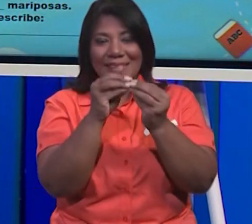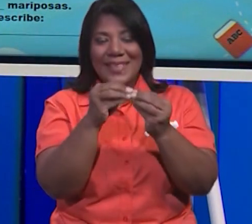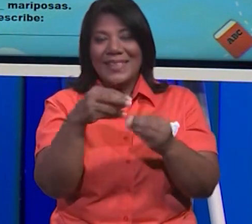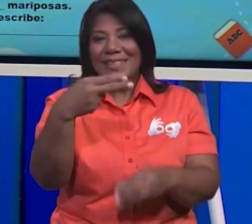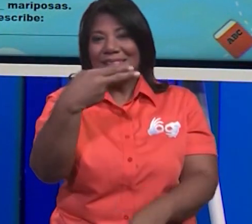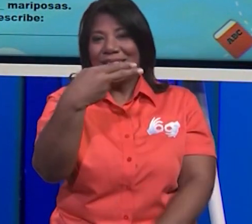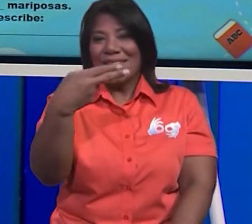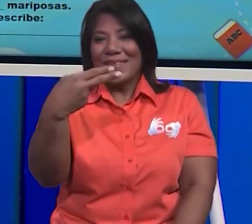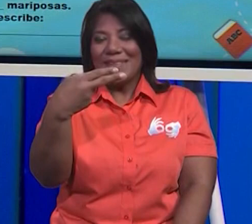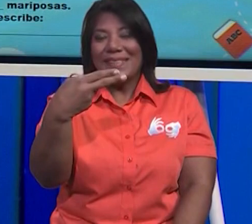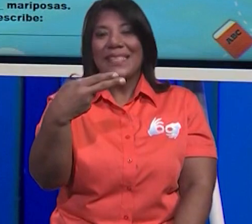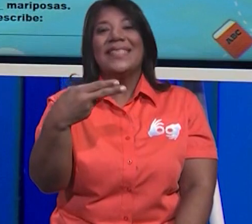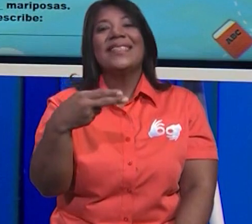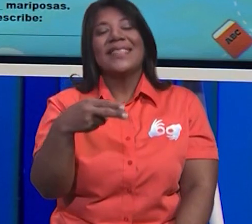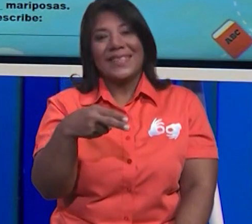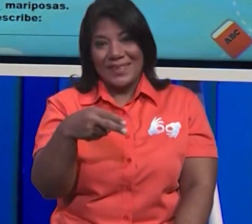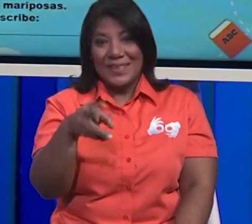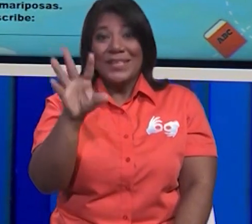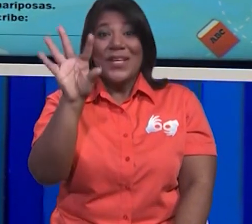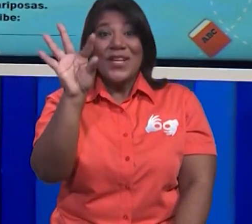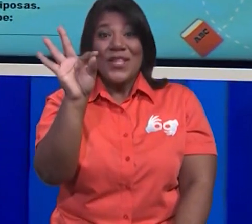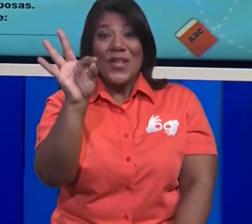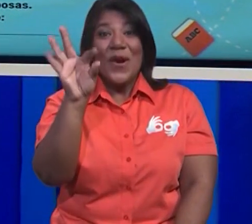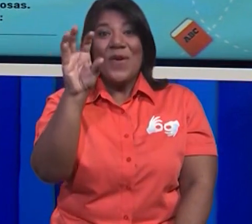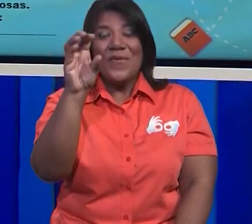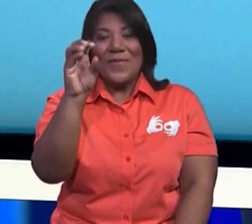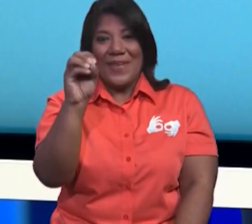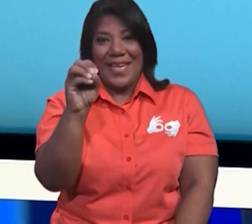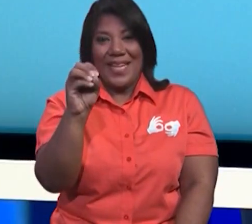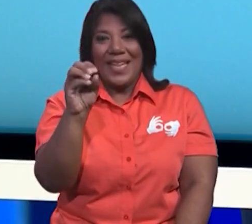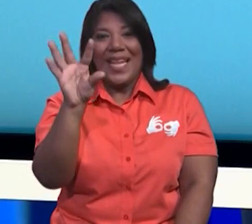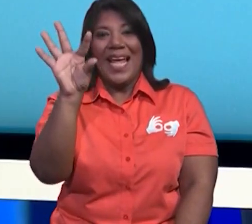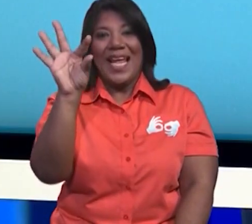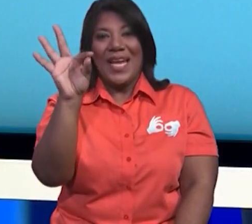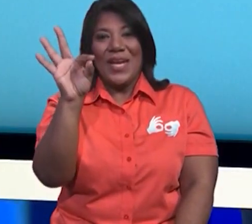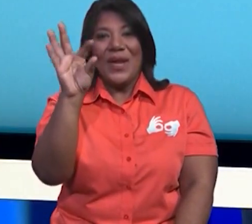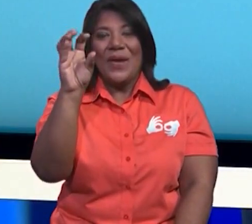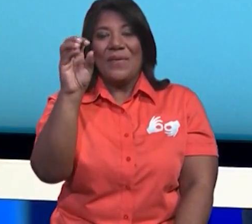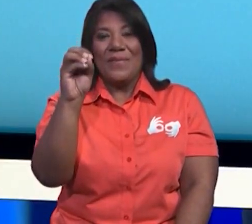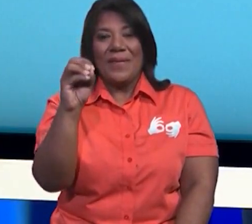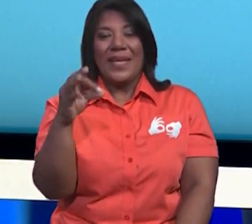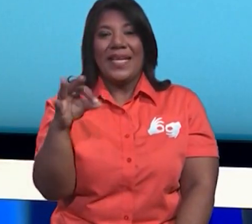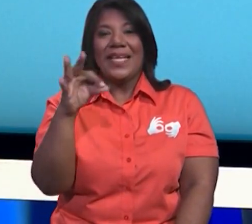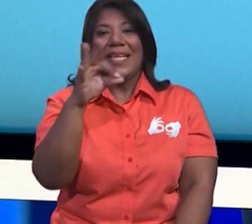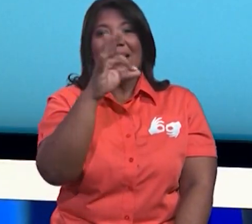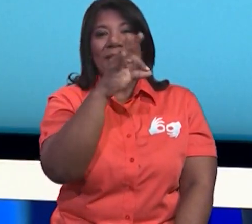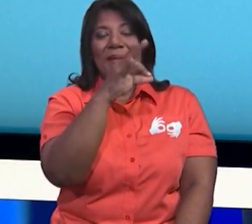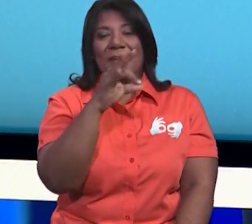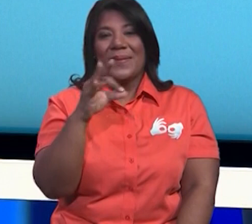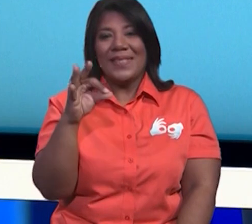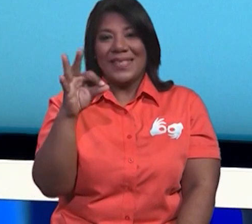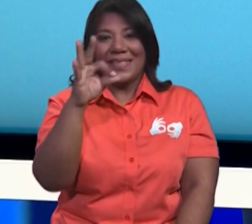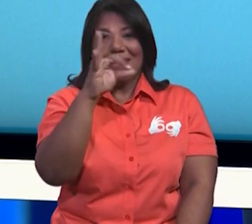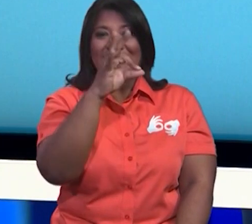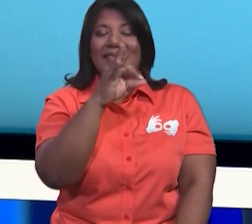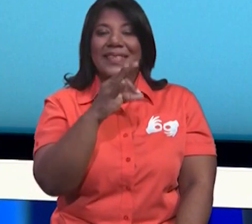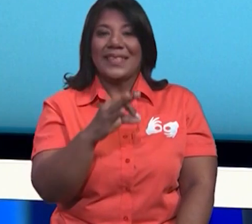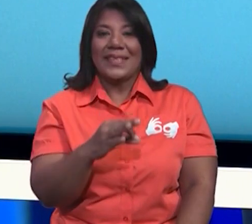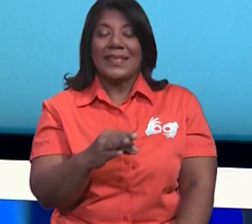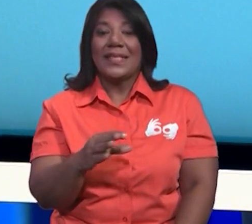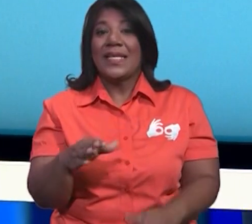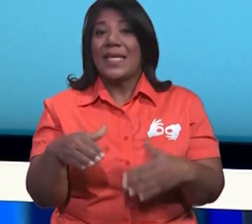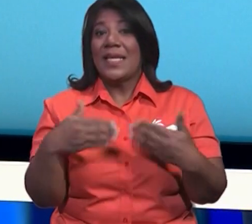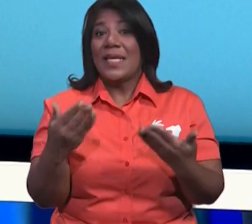cuántas hay. ¿Hay cuántas? Hay 90 mariposas. Muy bien. Hay 90 mariposas. Y